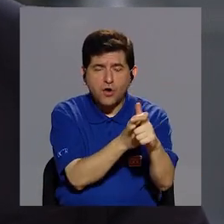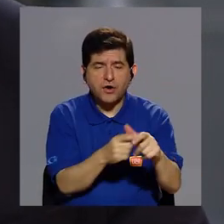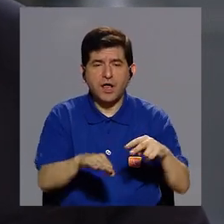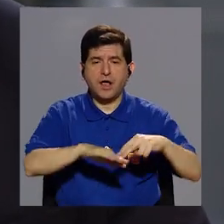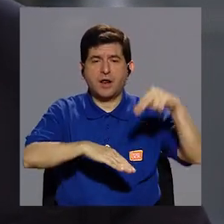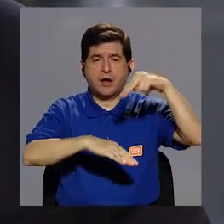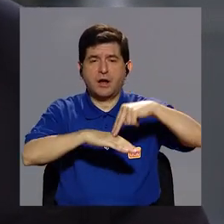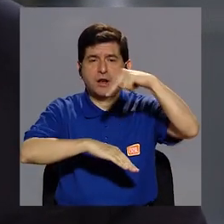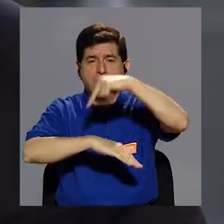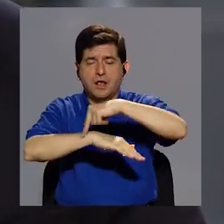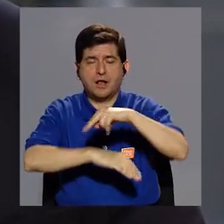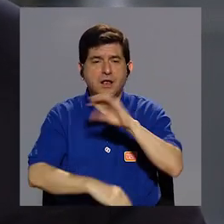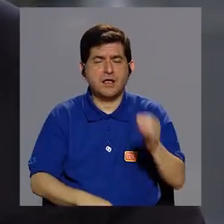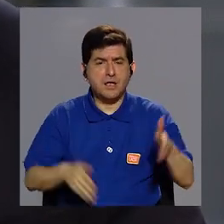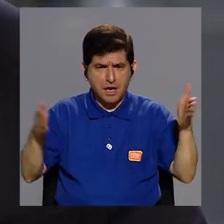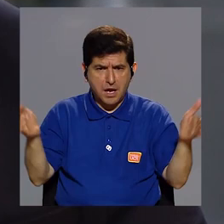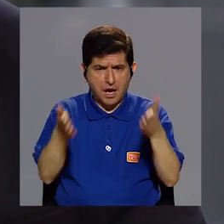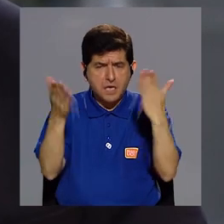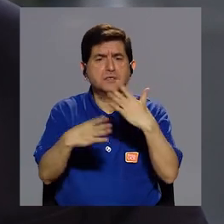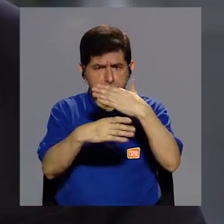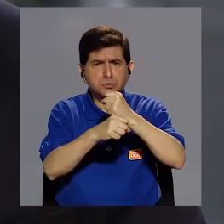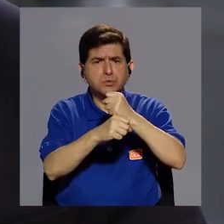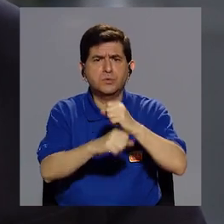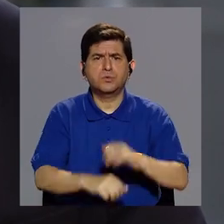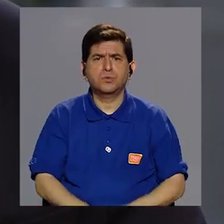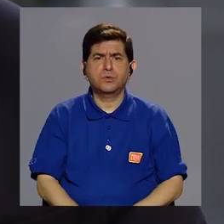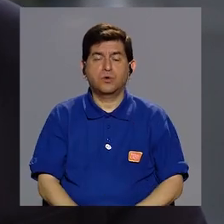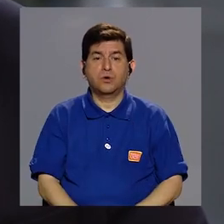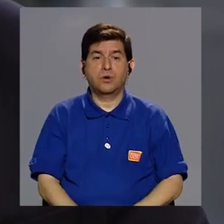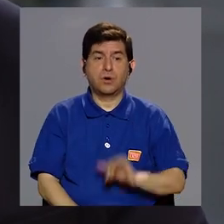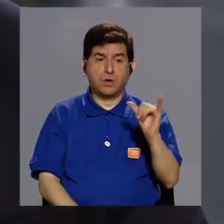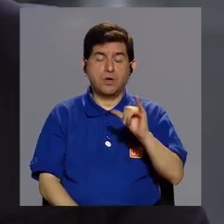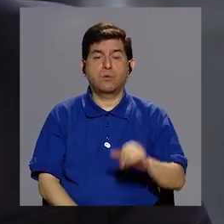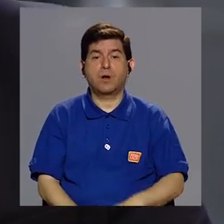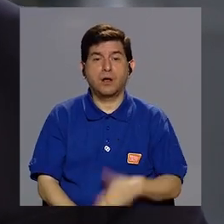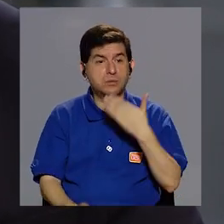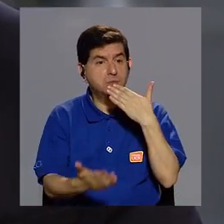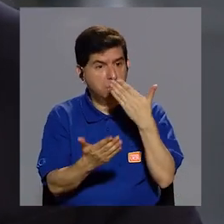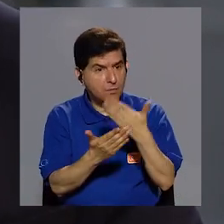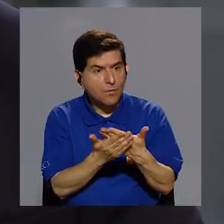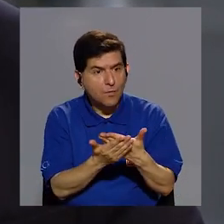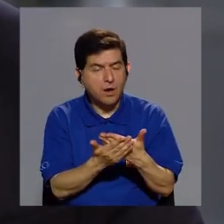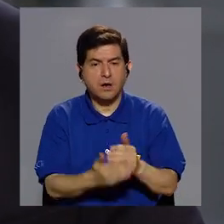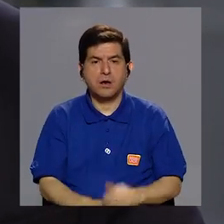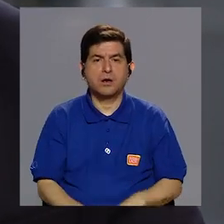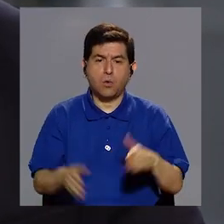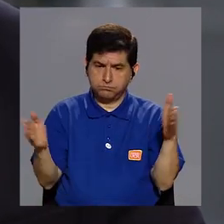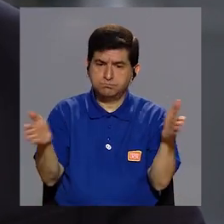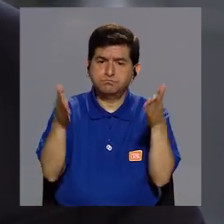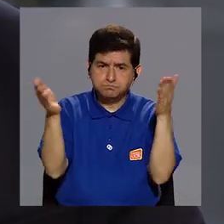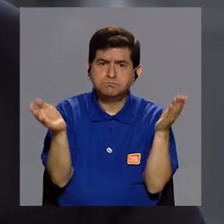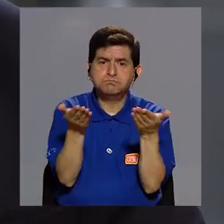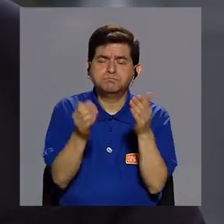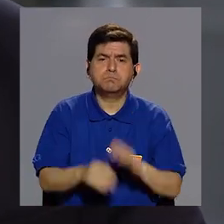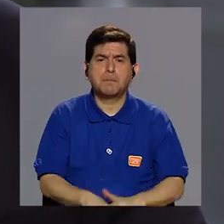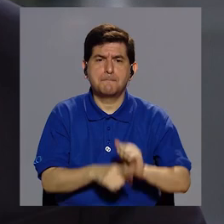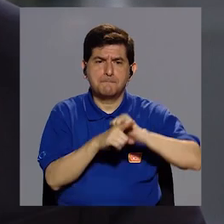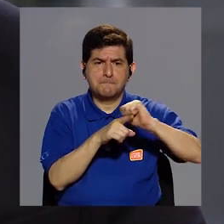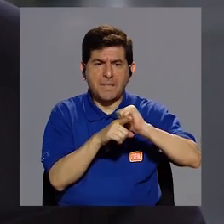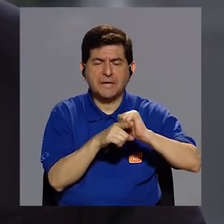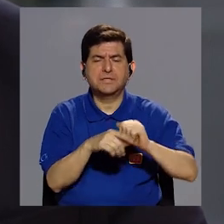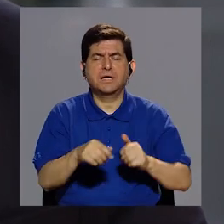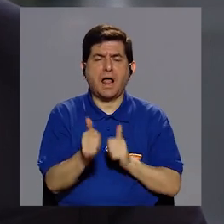correr, saltar y estimularles a que hagan eso. Es conveniente también a ellos promoverles